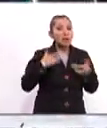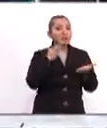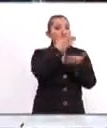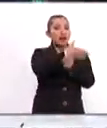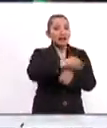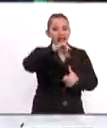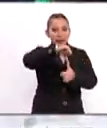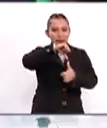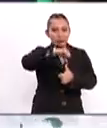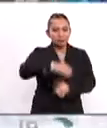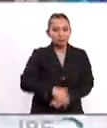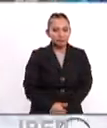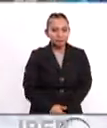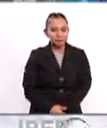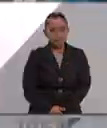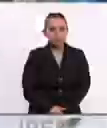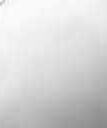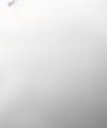ciudadanos centroamericanos.